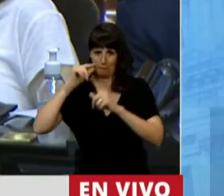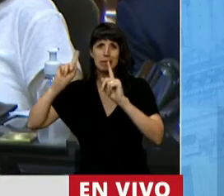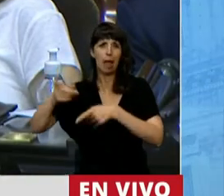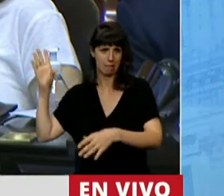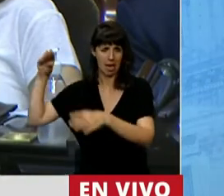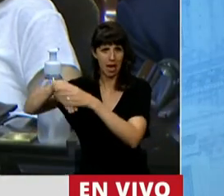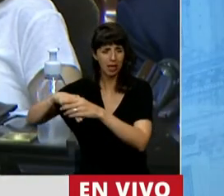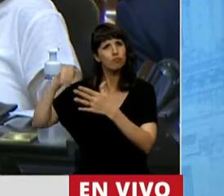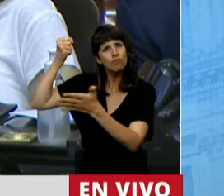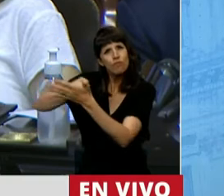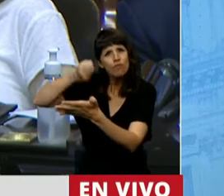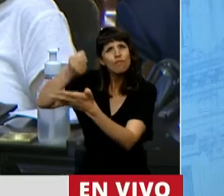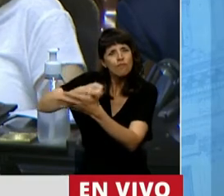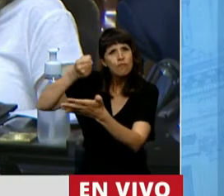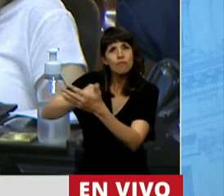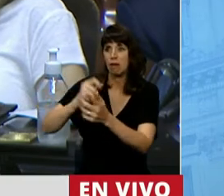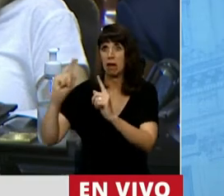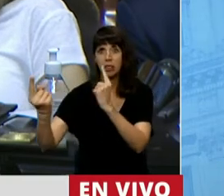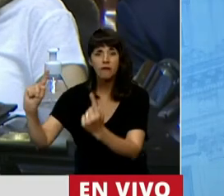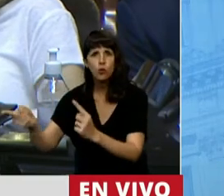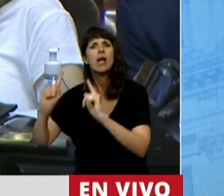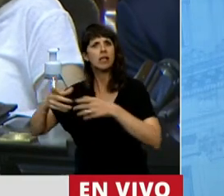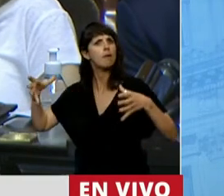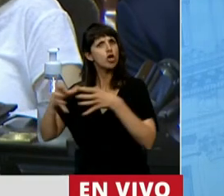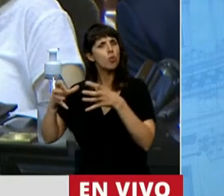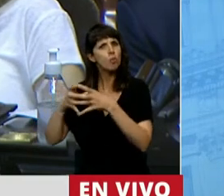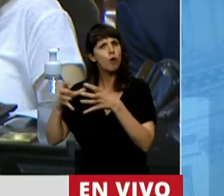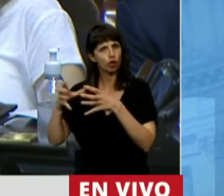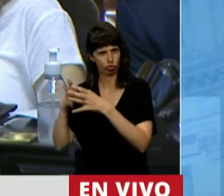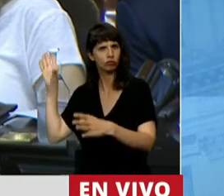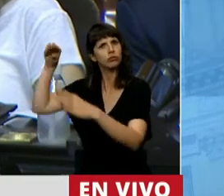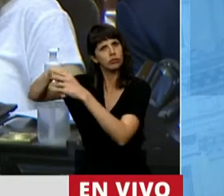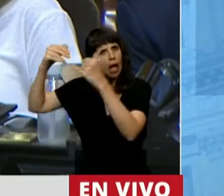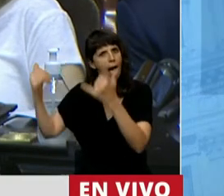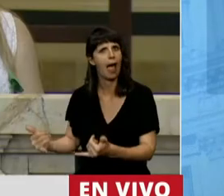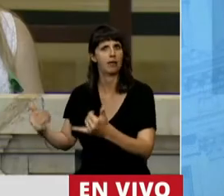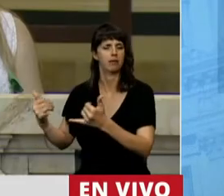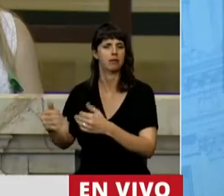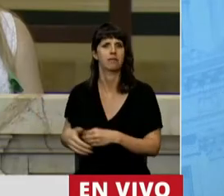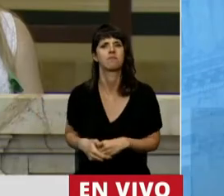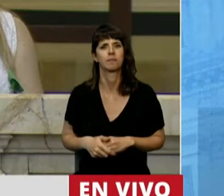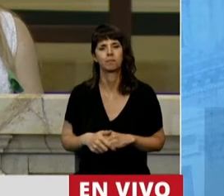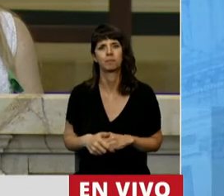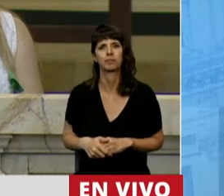por militancias individuales y colectivas que...